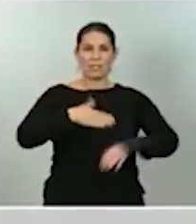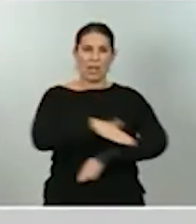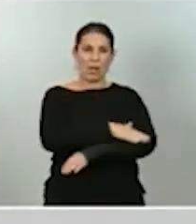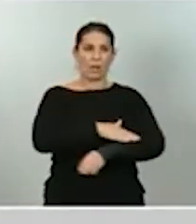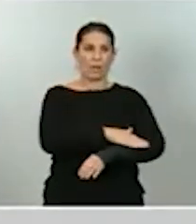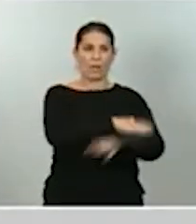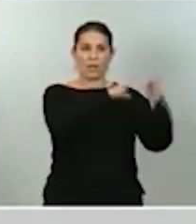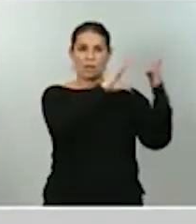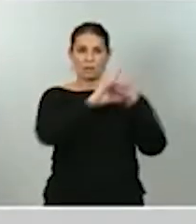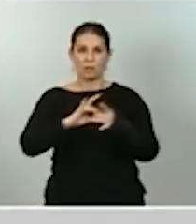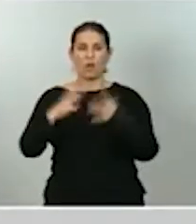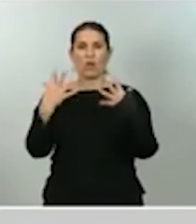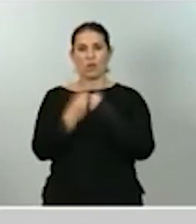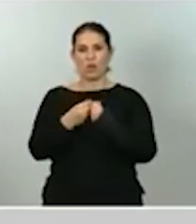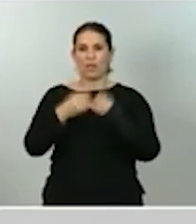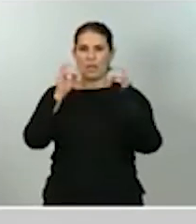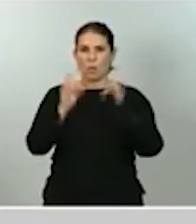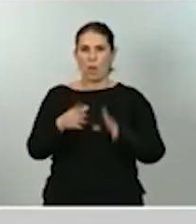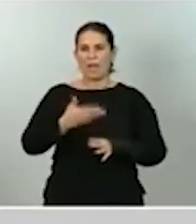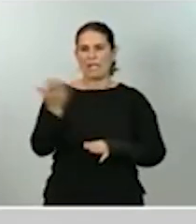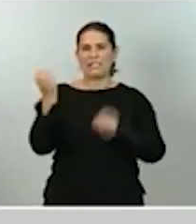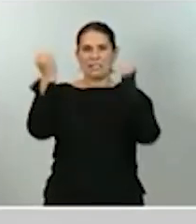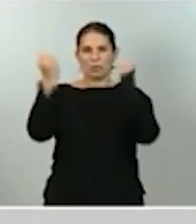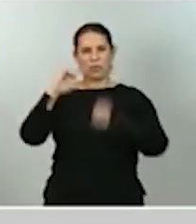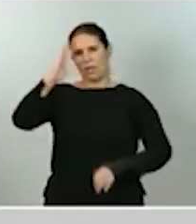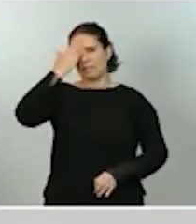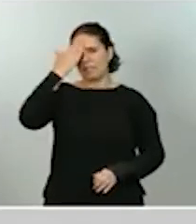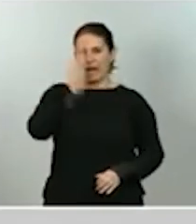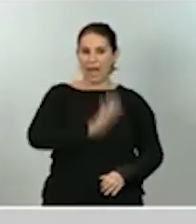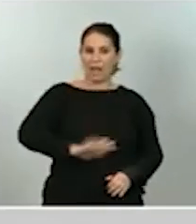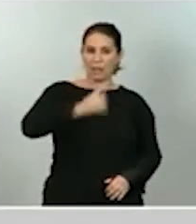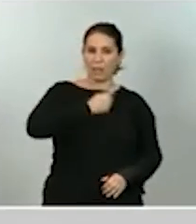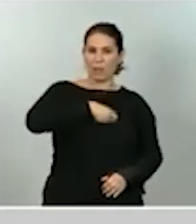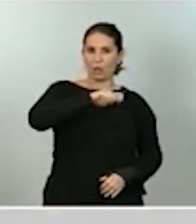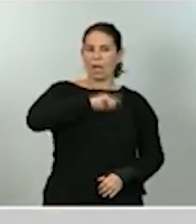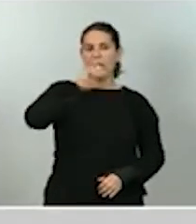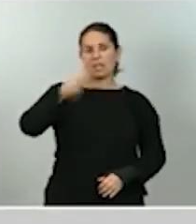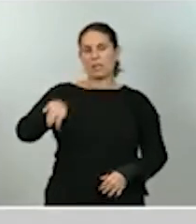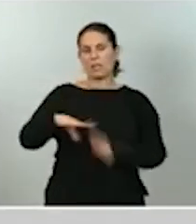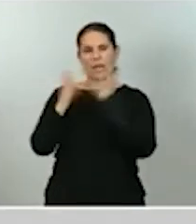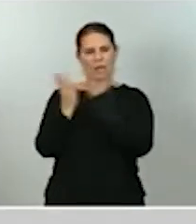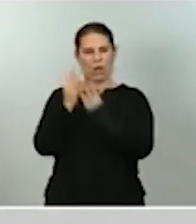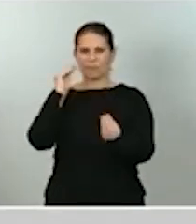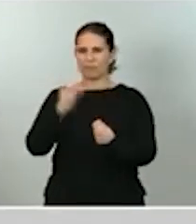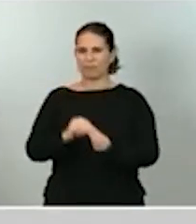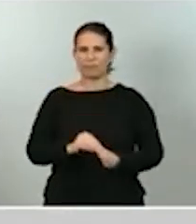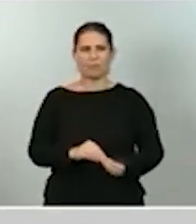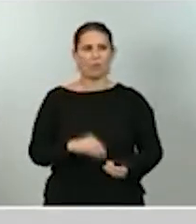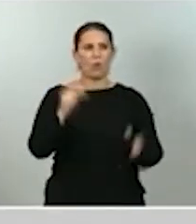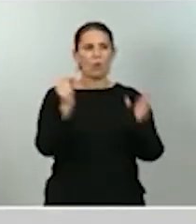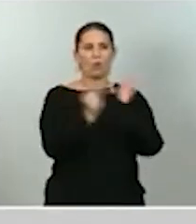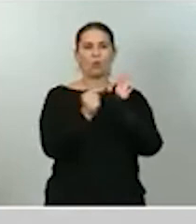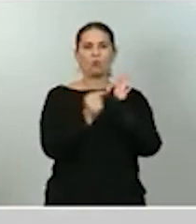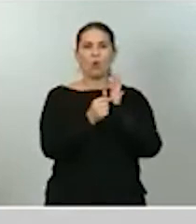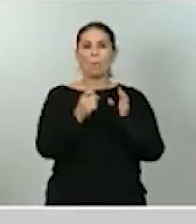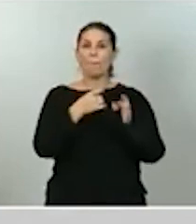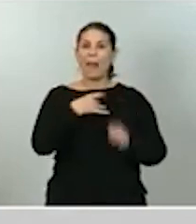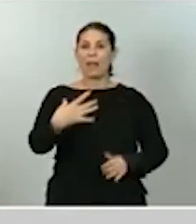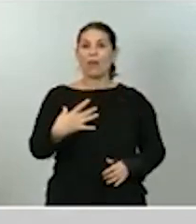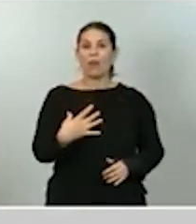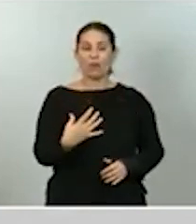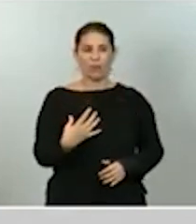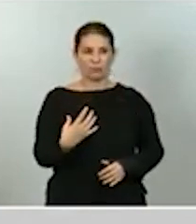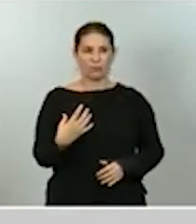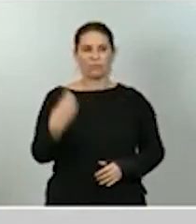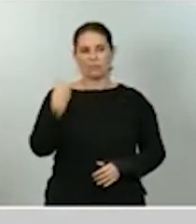de las principales instituciones, tanto nacionales como internacionales. El punto blanco es el que refleja el escenario